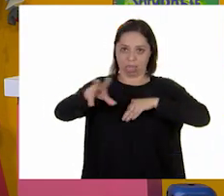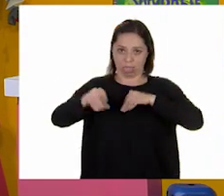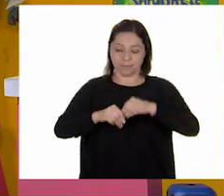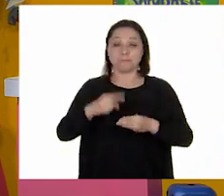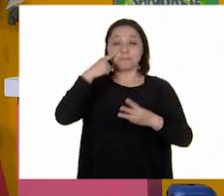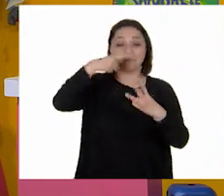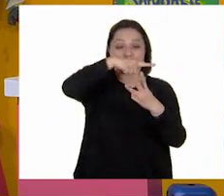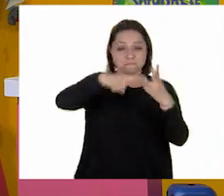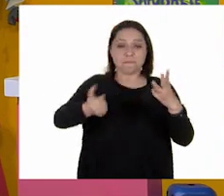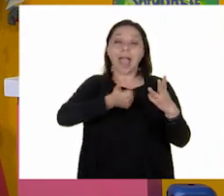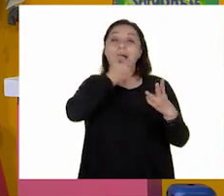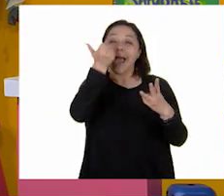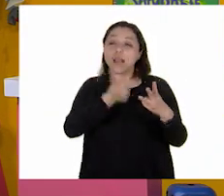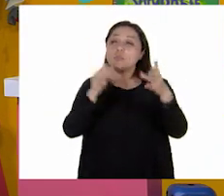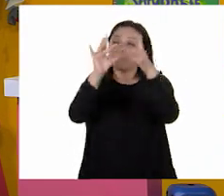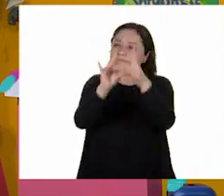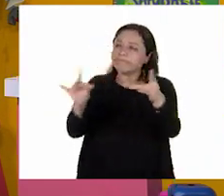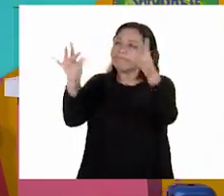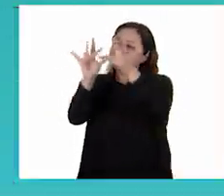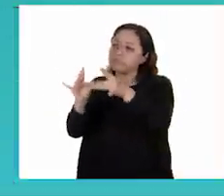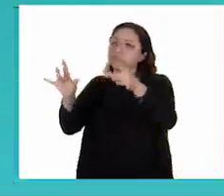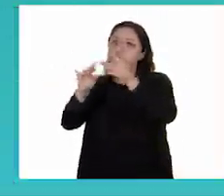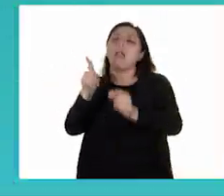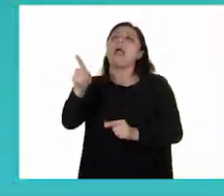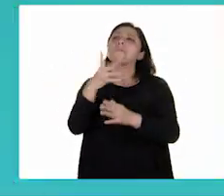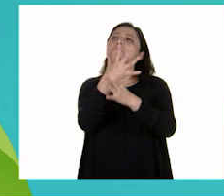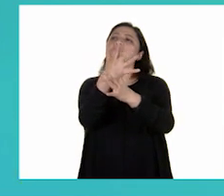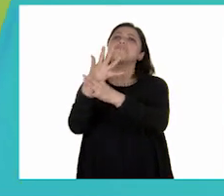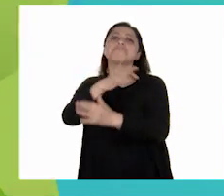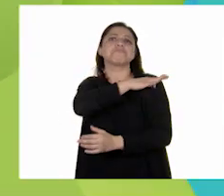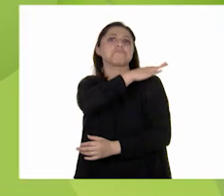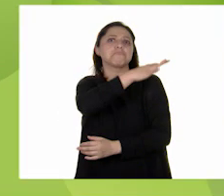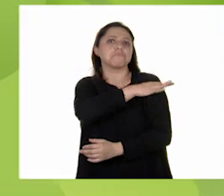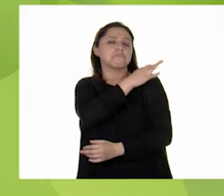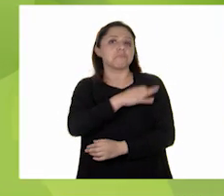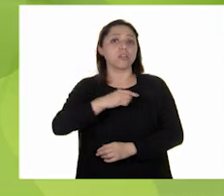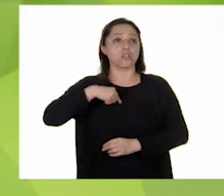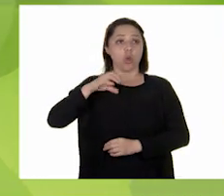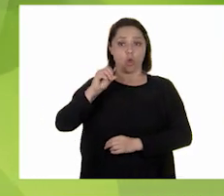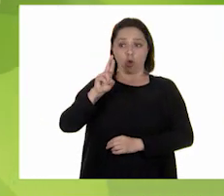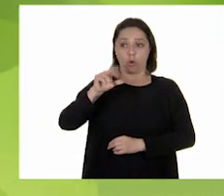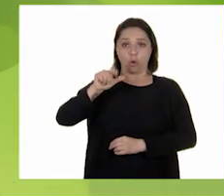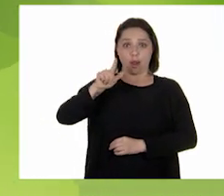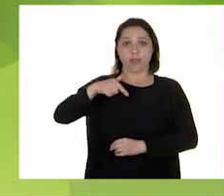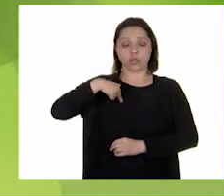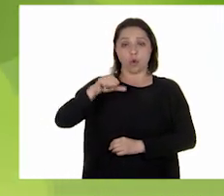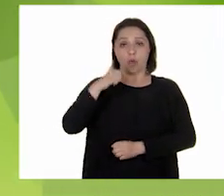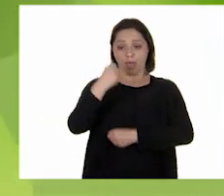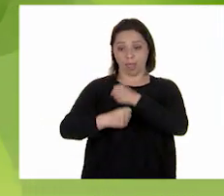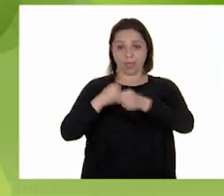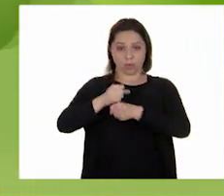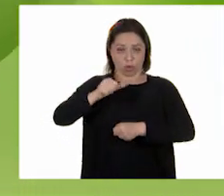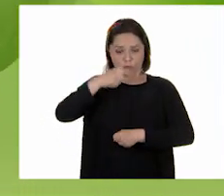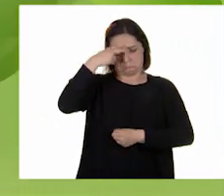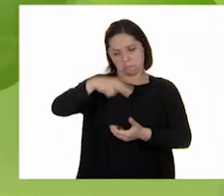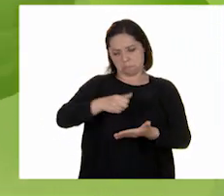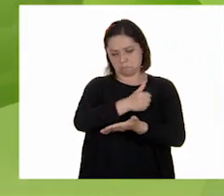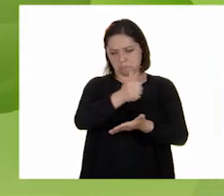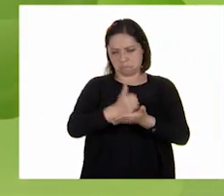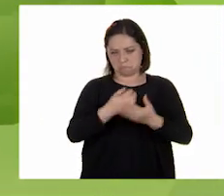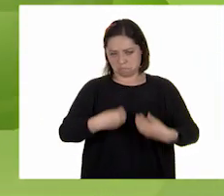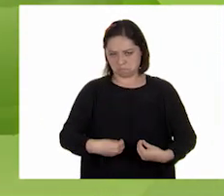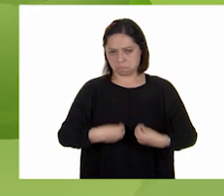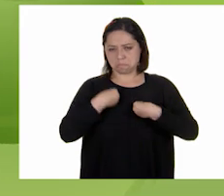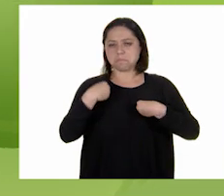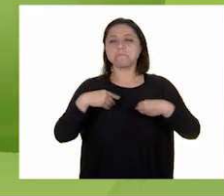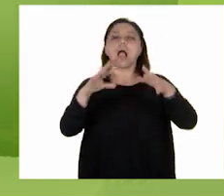cuentan sus experiencias sobre las vacunas. Hola, soy Oralia. Tengo 11 años, soy de la Ciudad de México y hoy les quiero